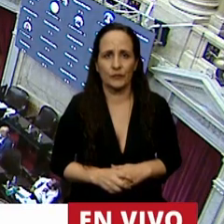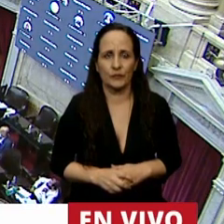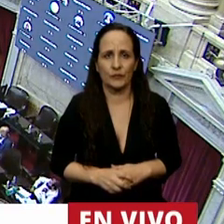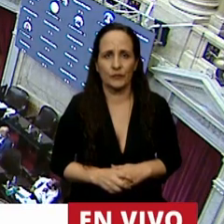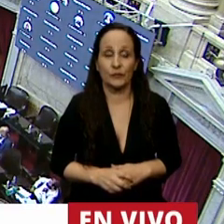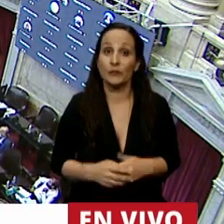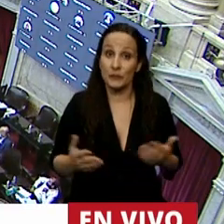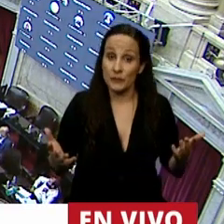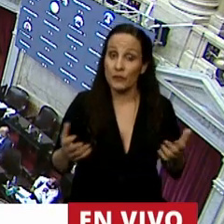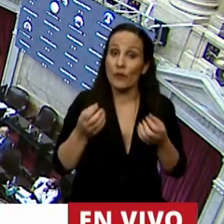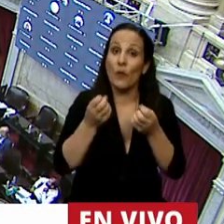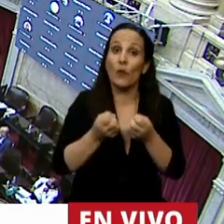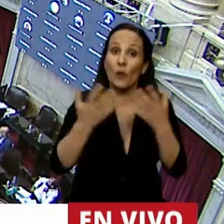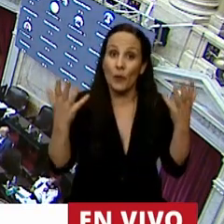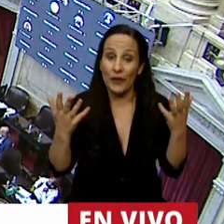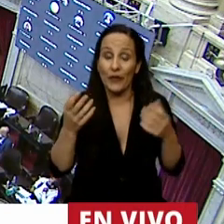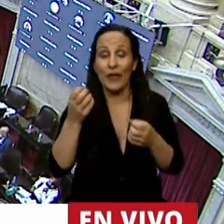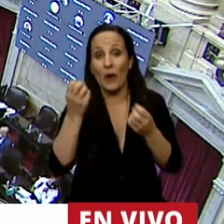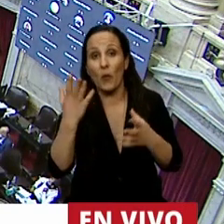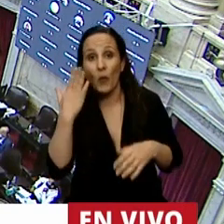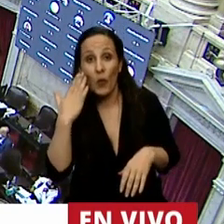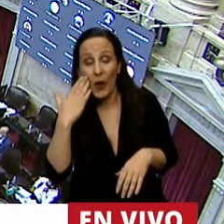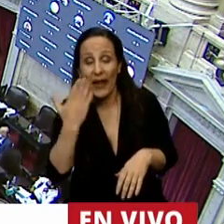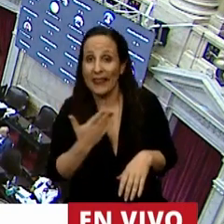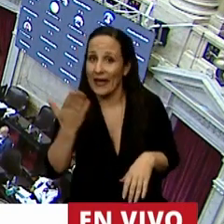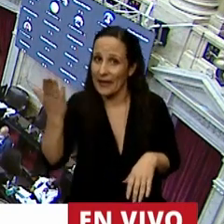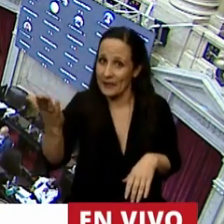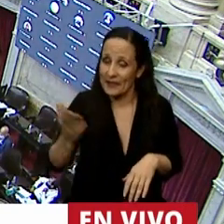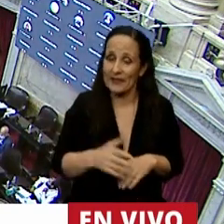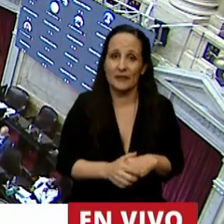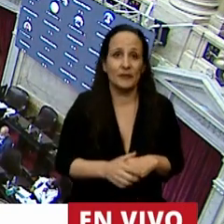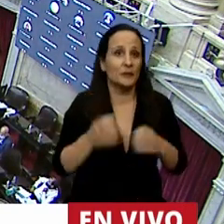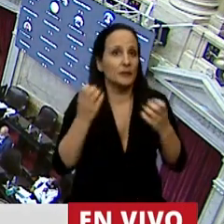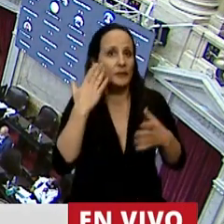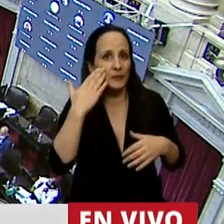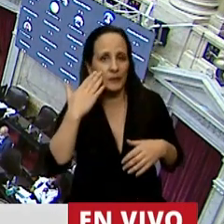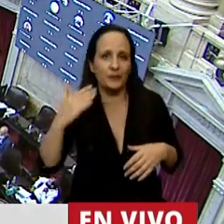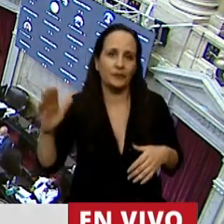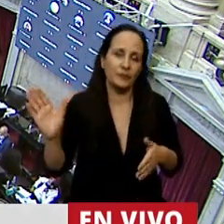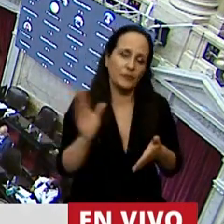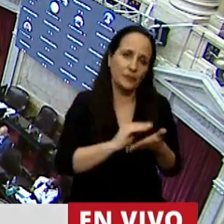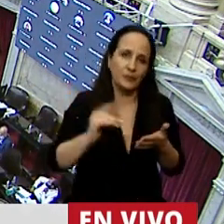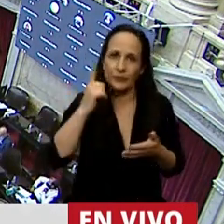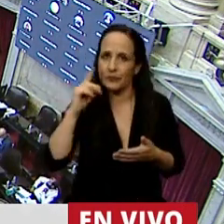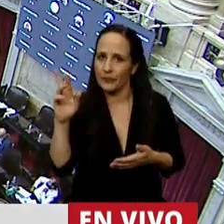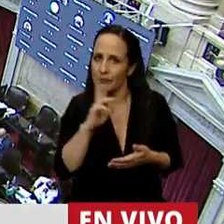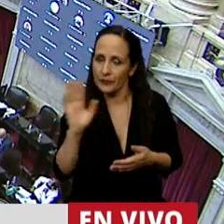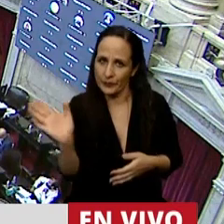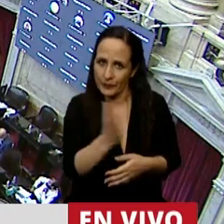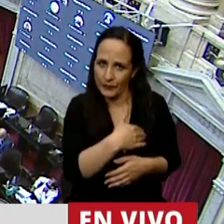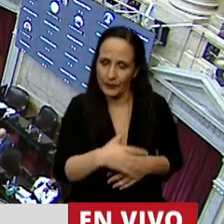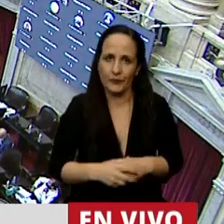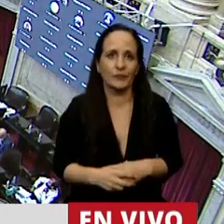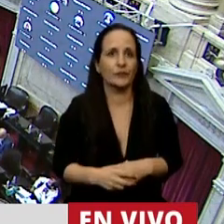Sí, buenos días o buenas tardes, señor Presidente. Buenas tardes a todos los diputados y diputadas. En